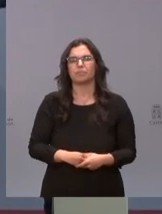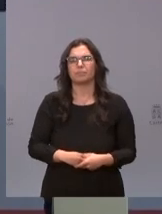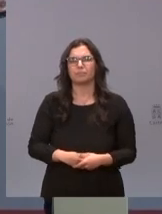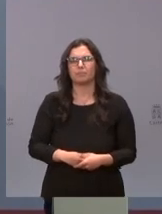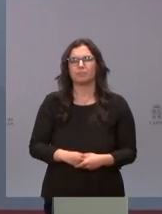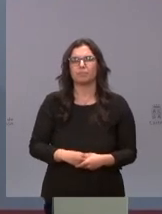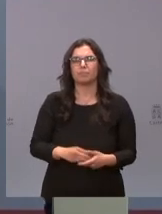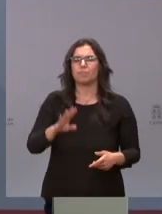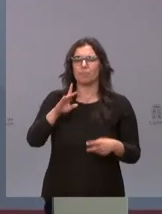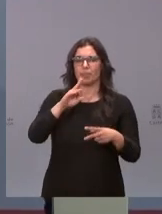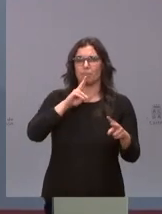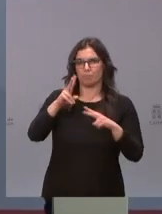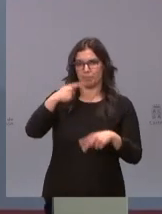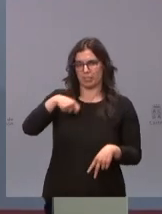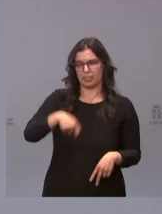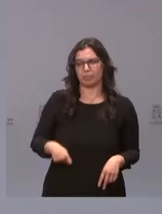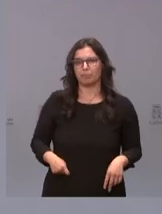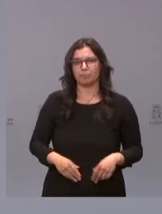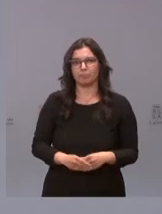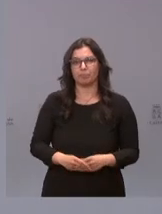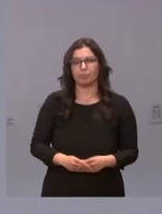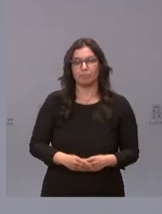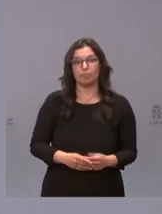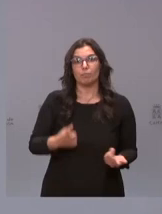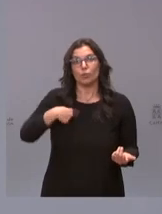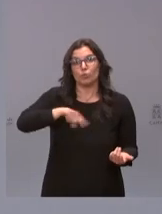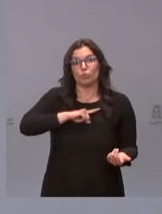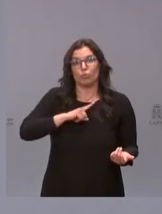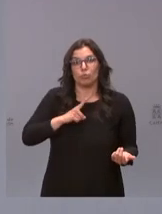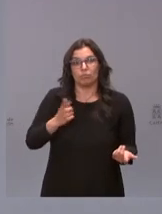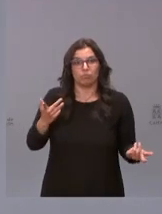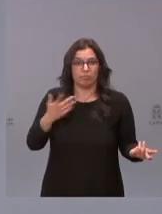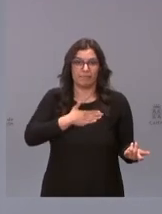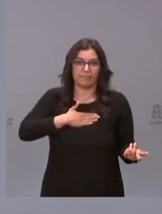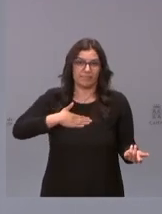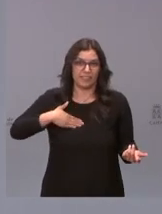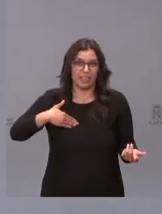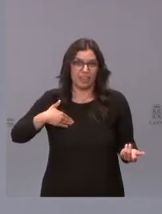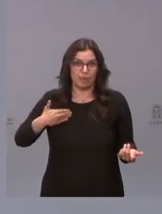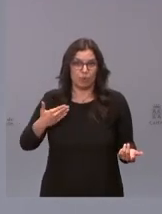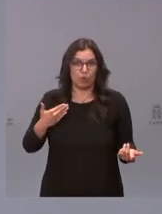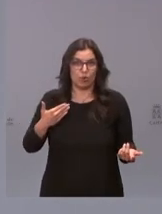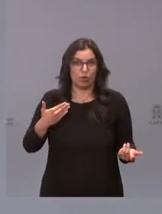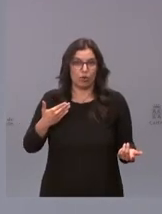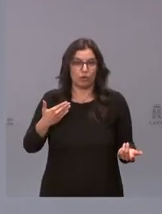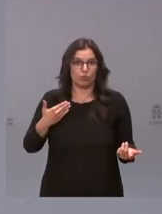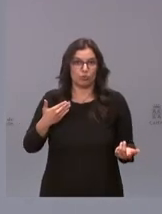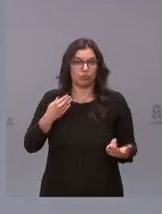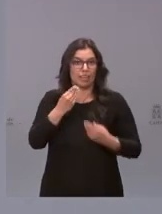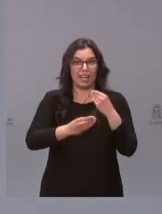Sí nuestra intención desde luego es hacer todos los esfuerzos